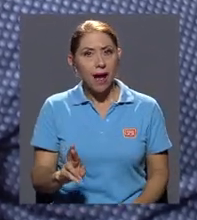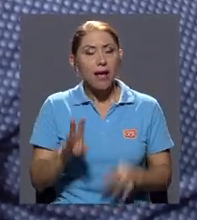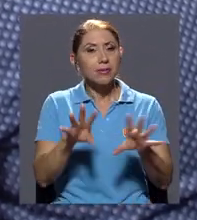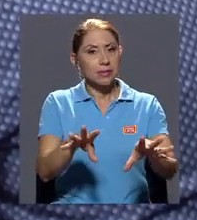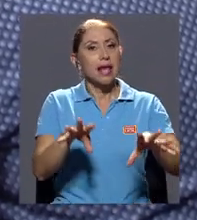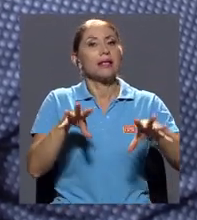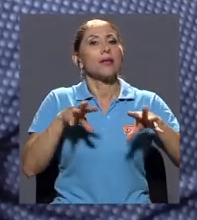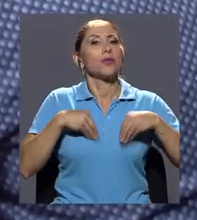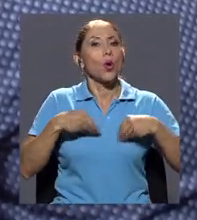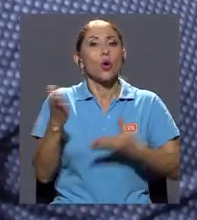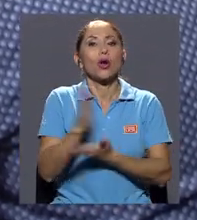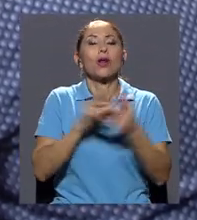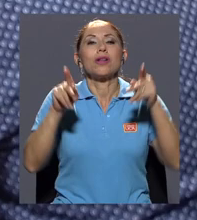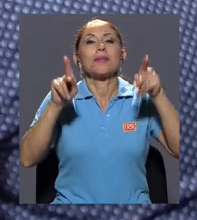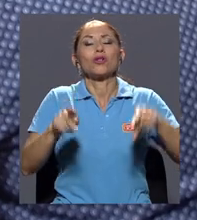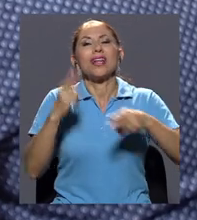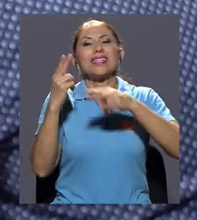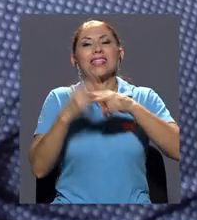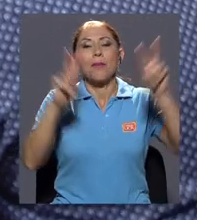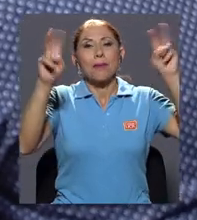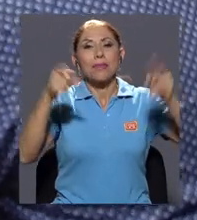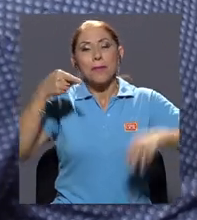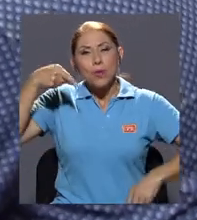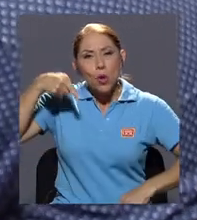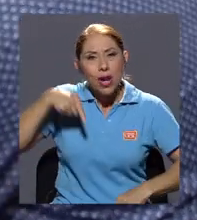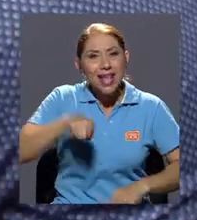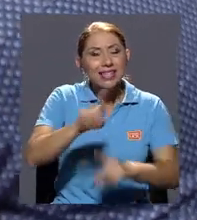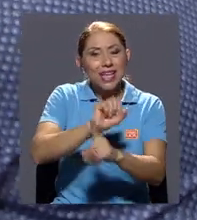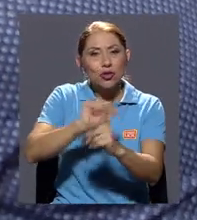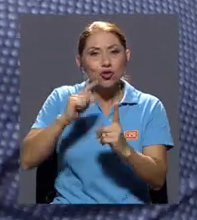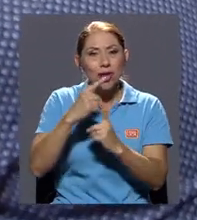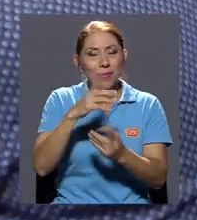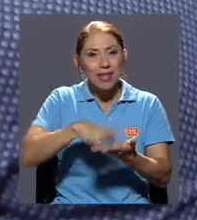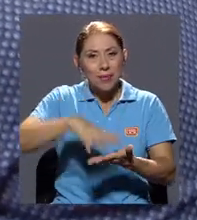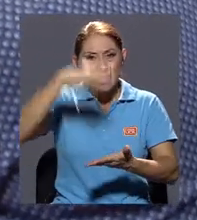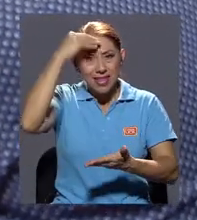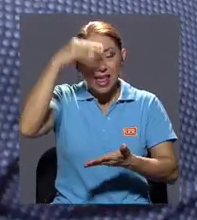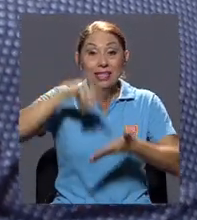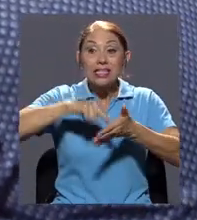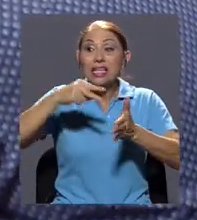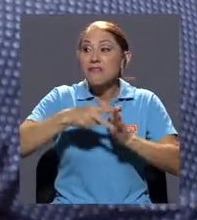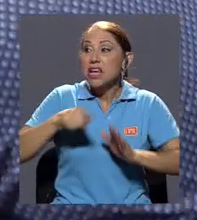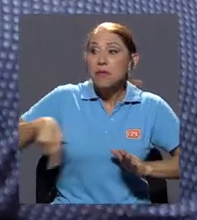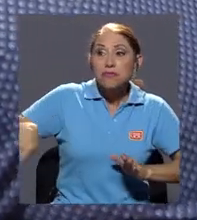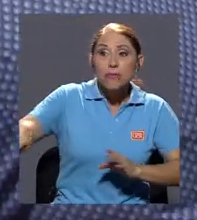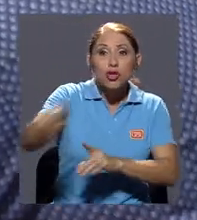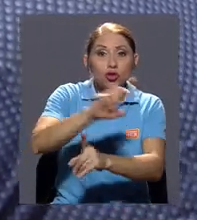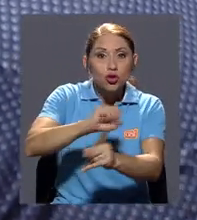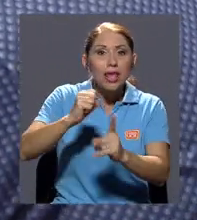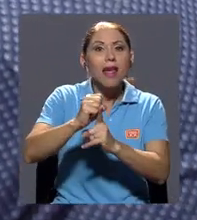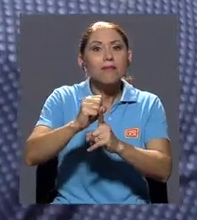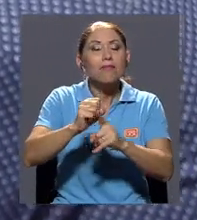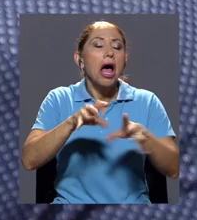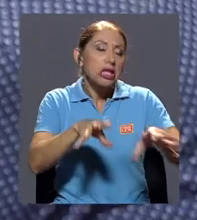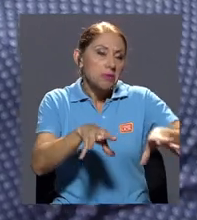que algunos llaman violencia socialmente aprendida. Es decir, que como sociedad aceptamos que cuando los trabajadores